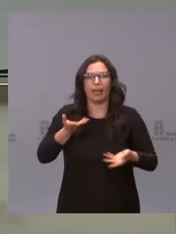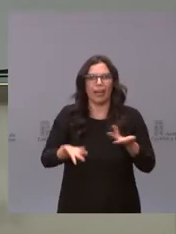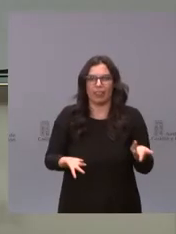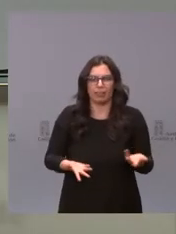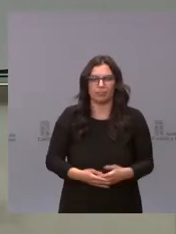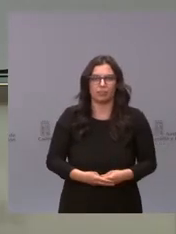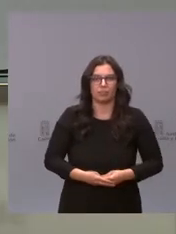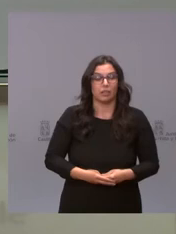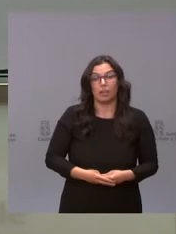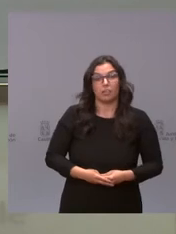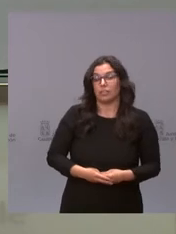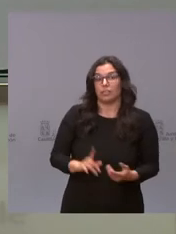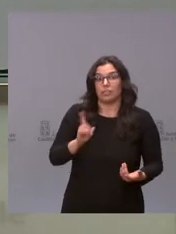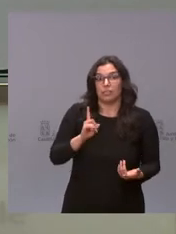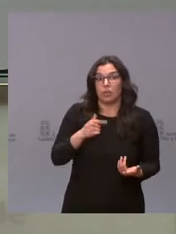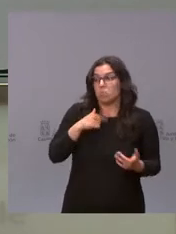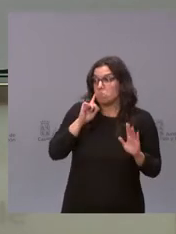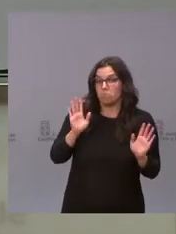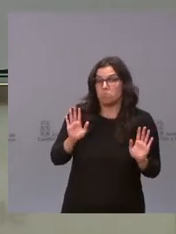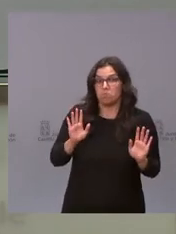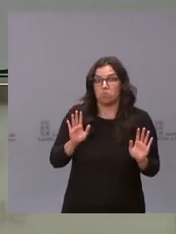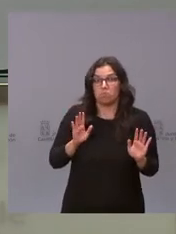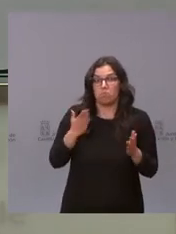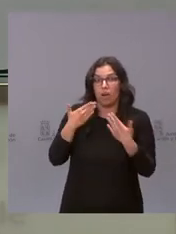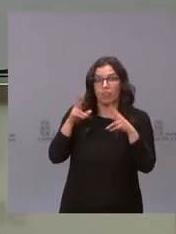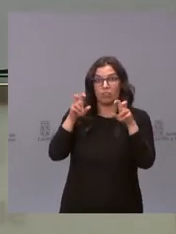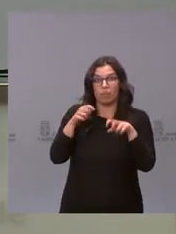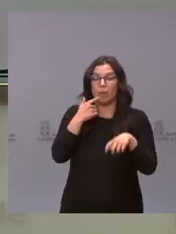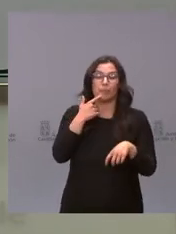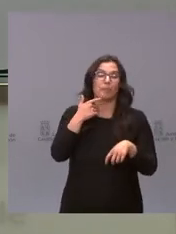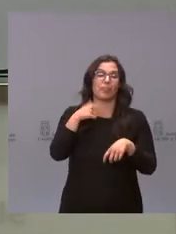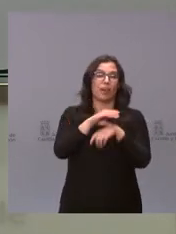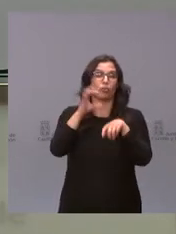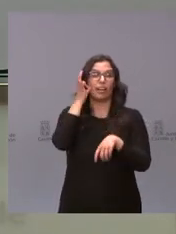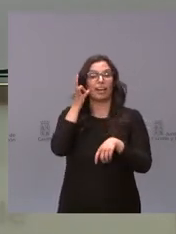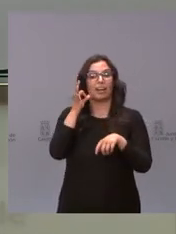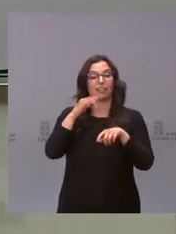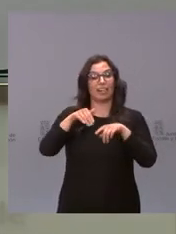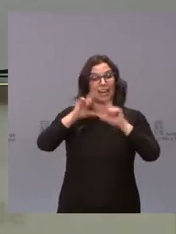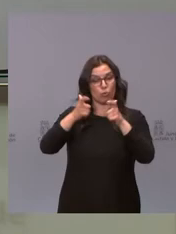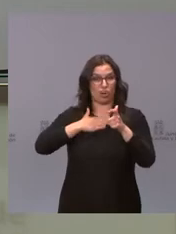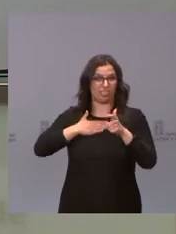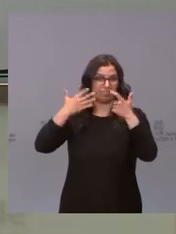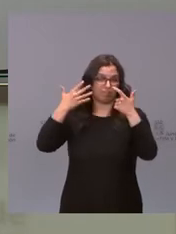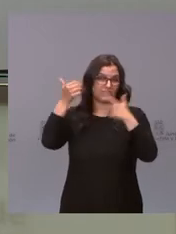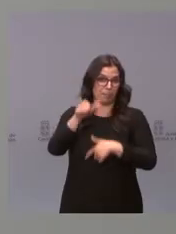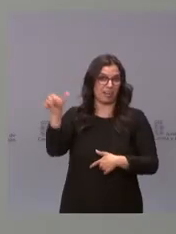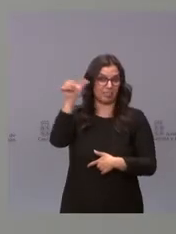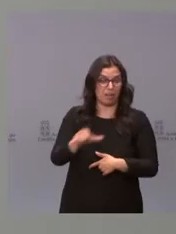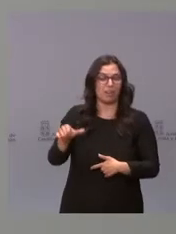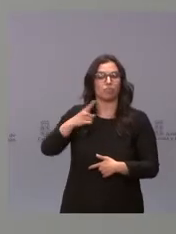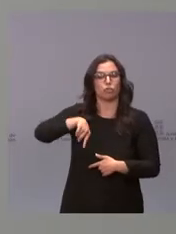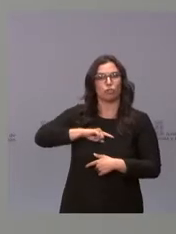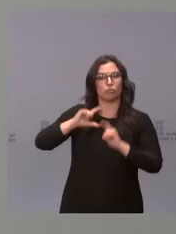Pues no, hasta donde sabemos. En la ley de territorial, de momento vamos semana a semana